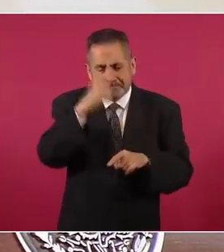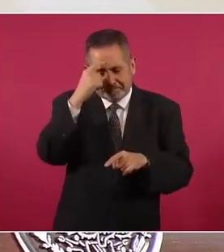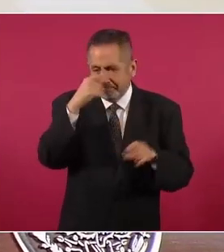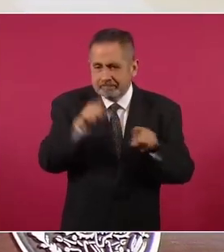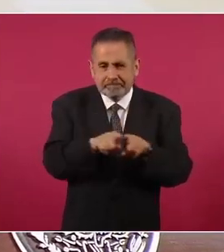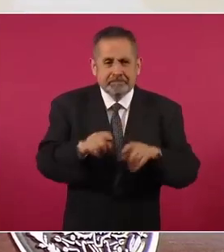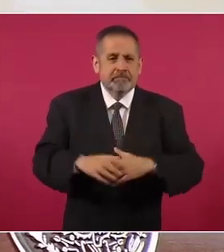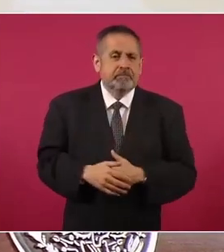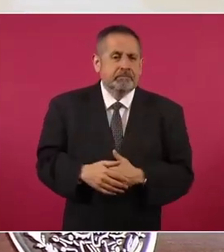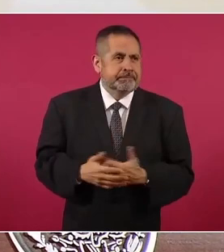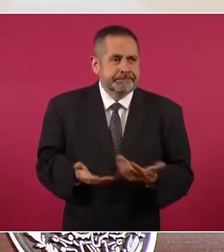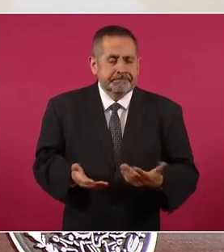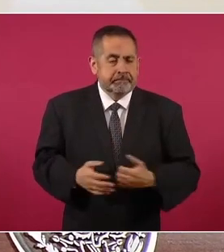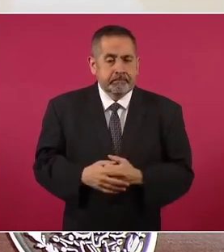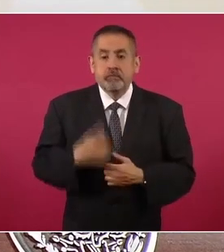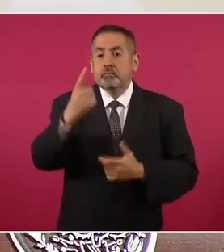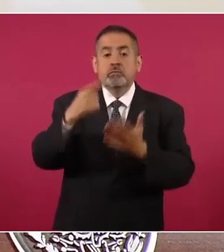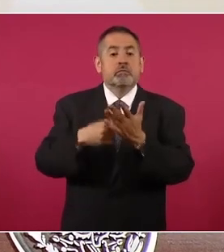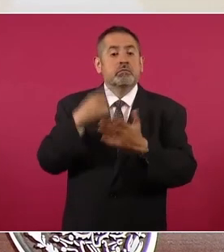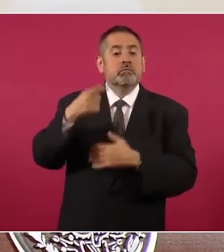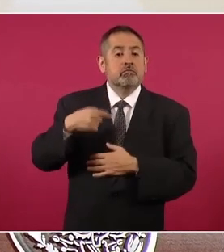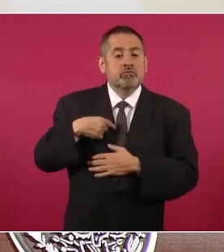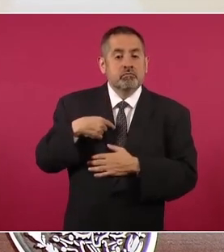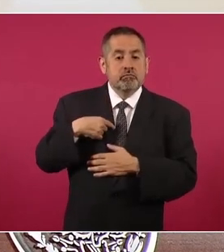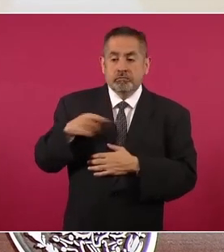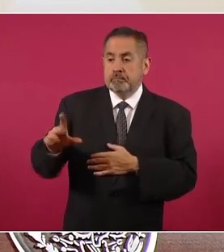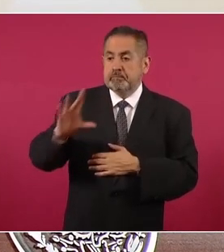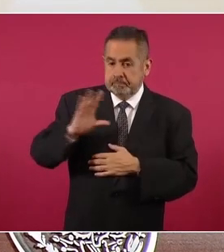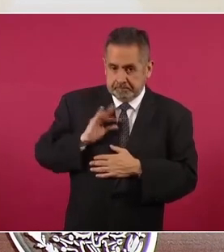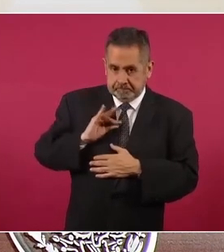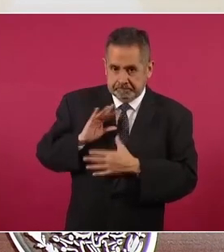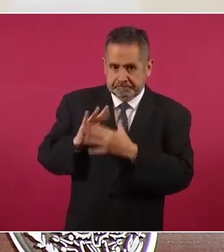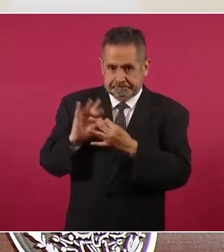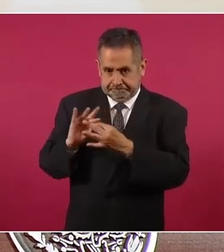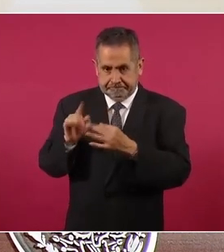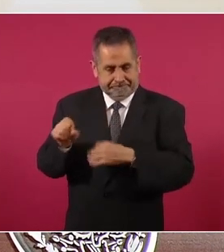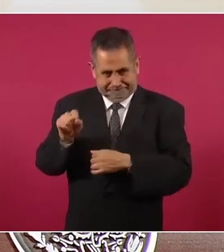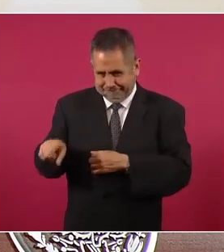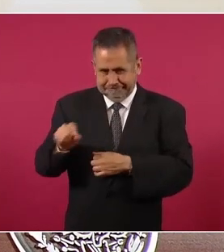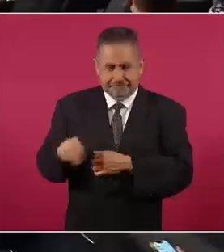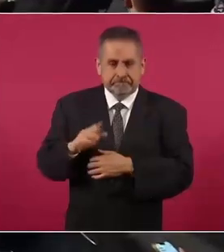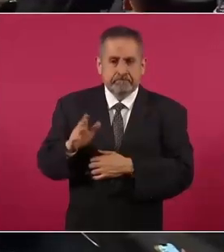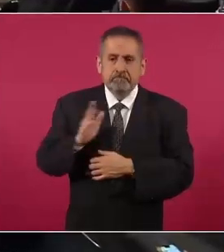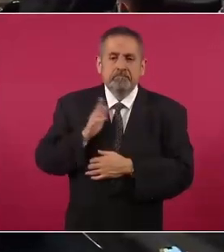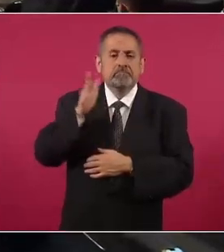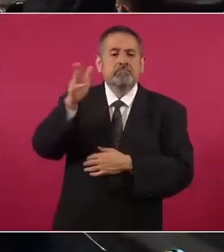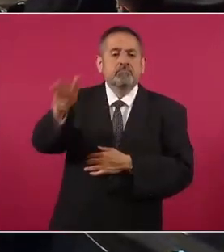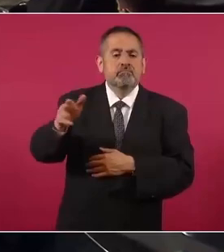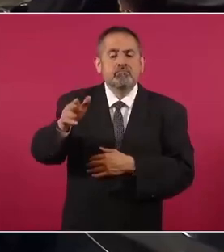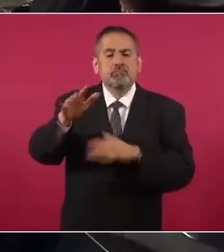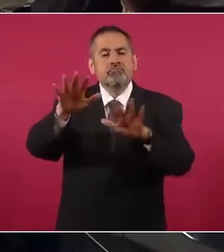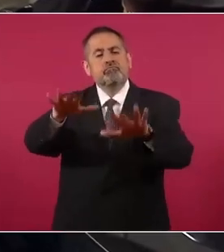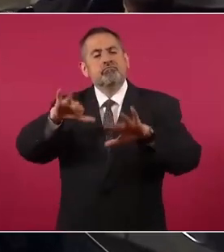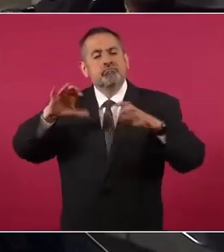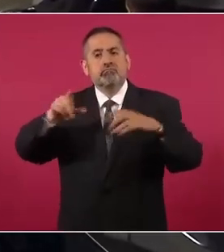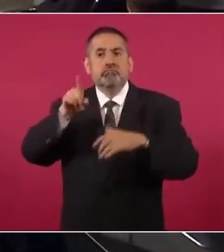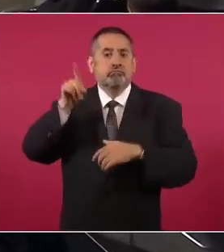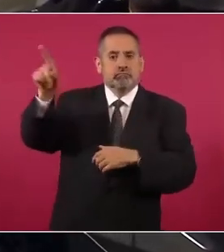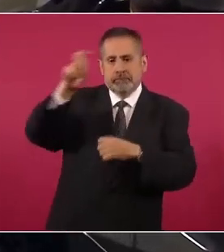Una vez fuimos, me contó la anécdota, a un concierto a Europa